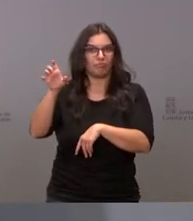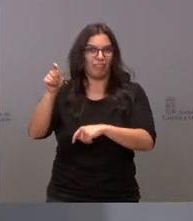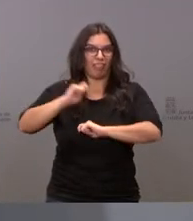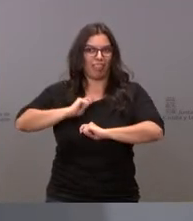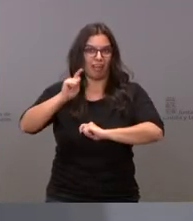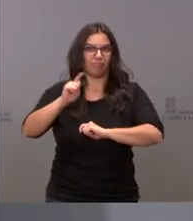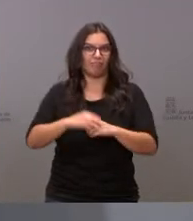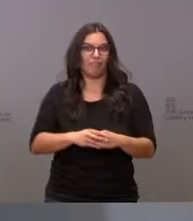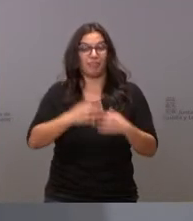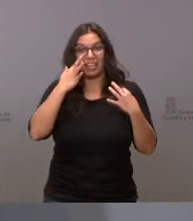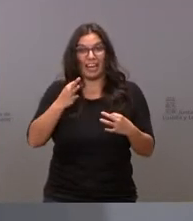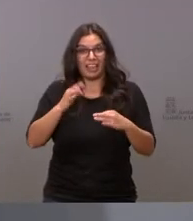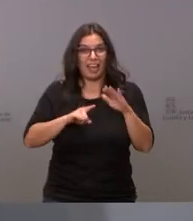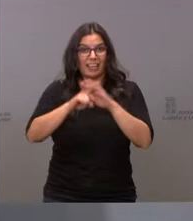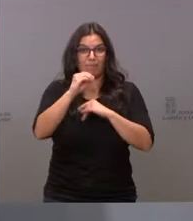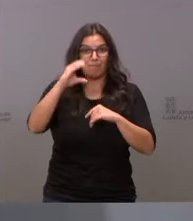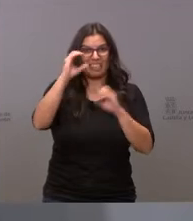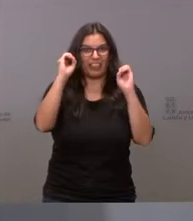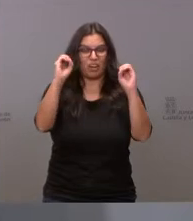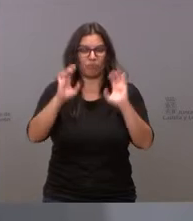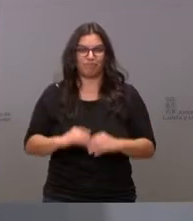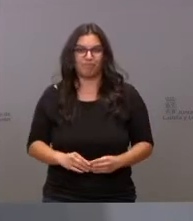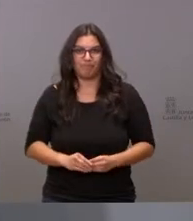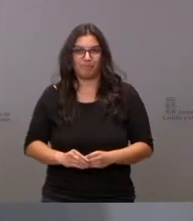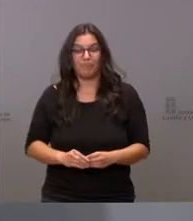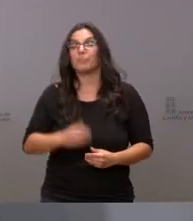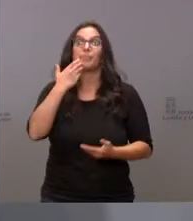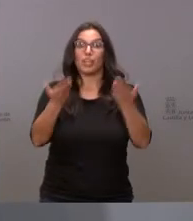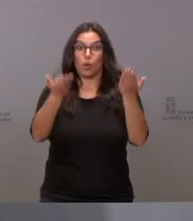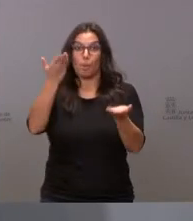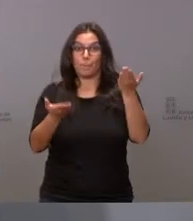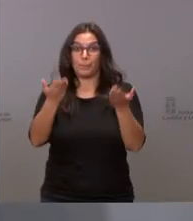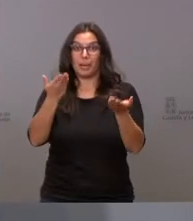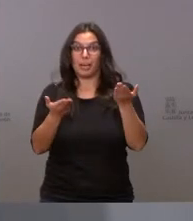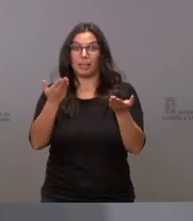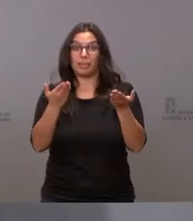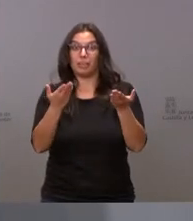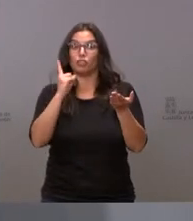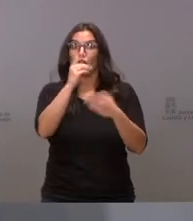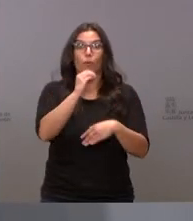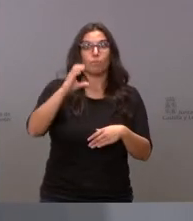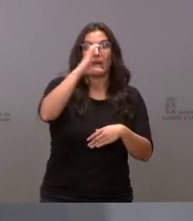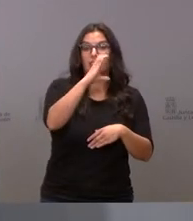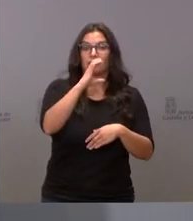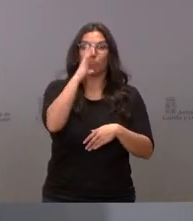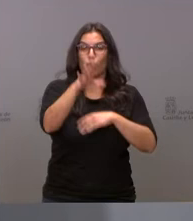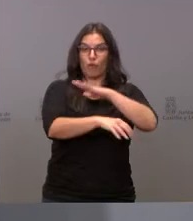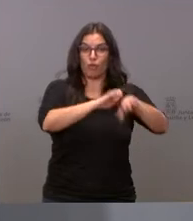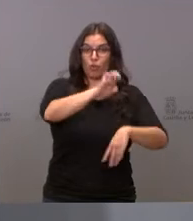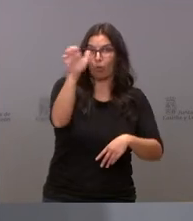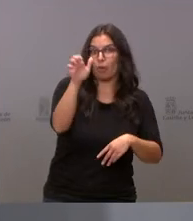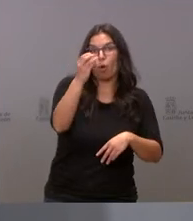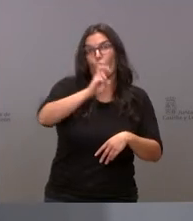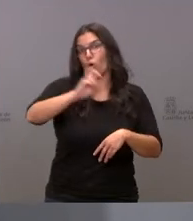no habría crecimiento ninguno ninguno si no fuera por los fondos de la Unión y por la parte de otros